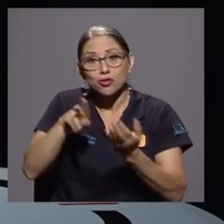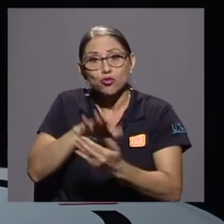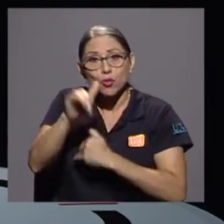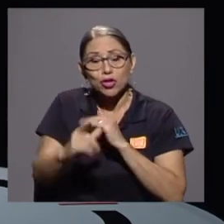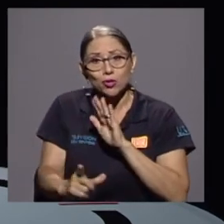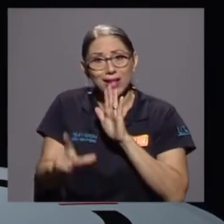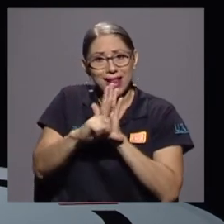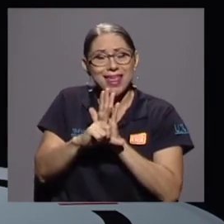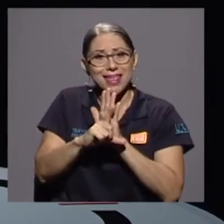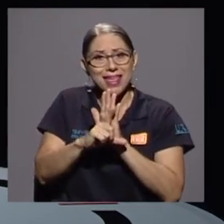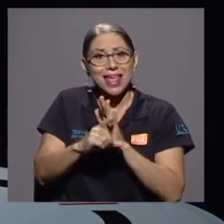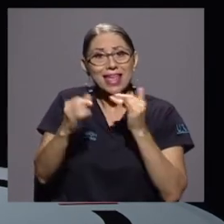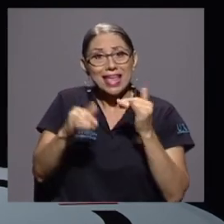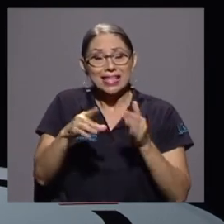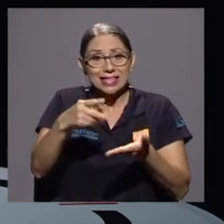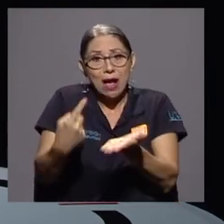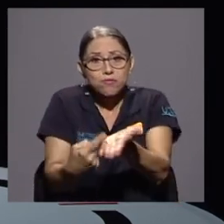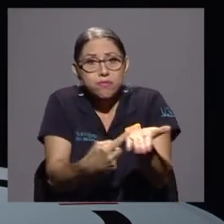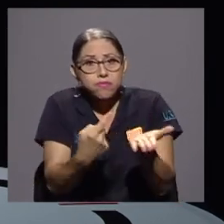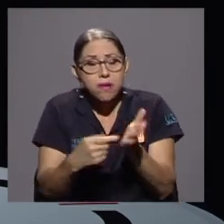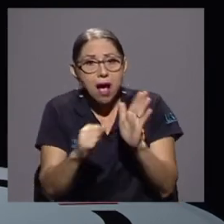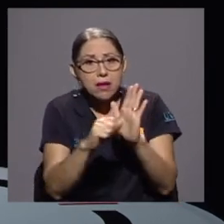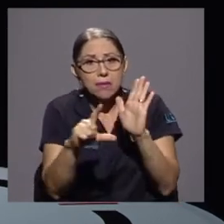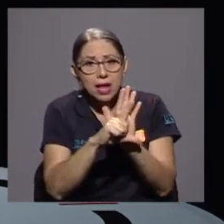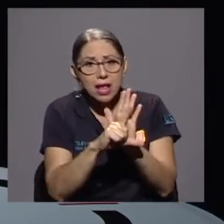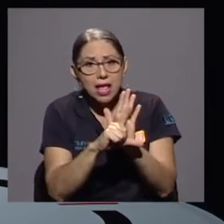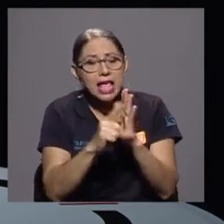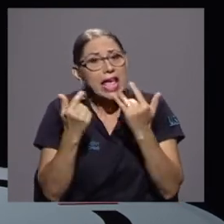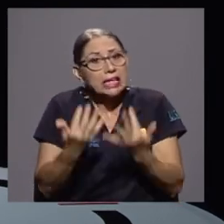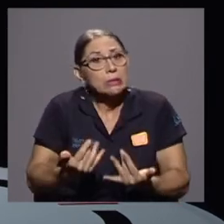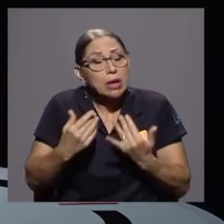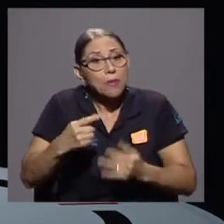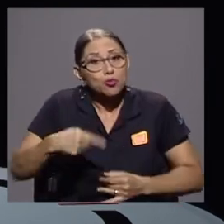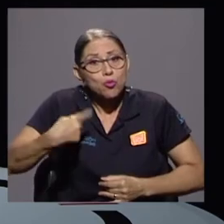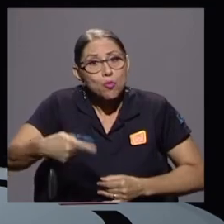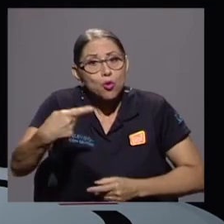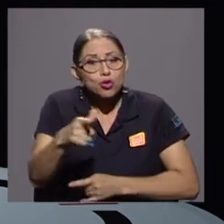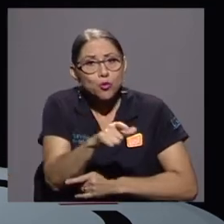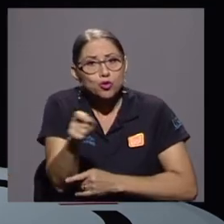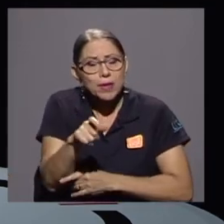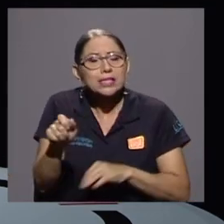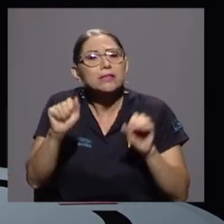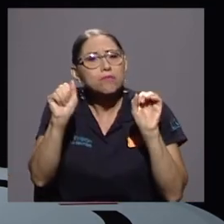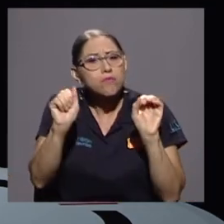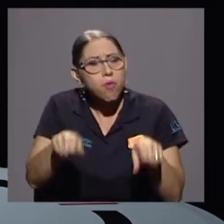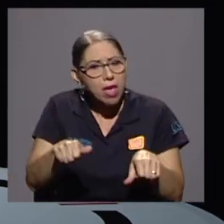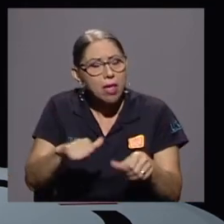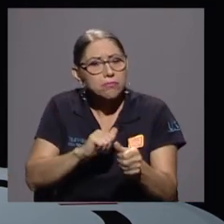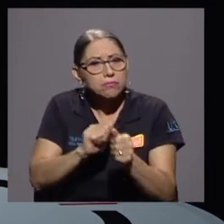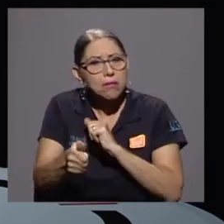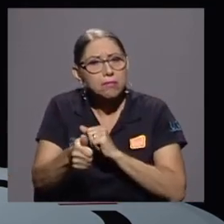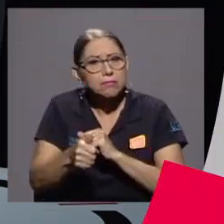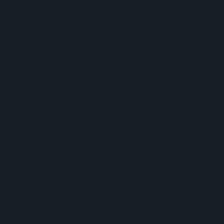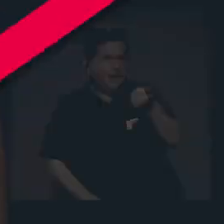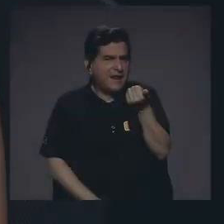de ley que se ubica en la Asamblea Legislativa y que esperemos que en los próximos meses pueda haber una luz.